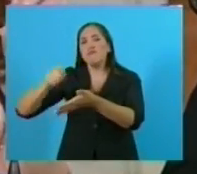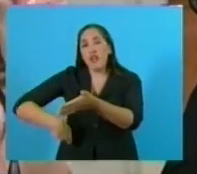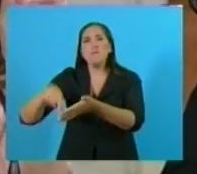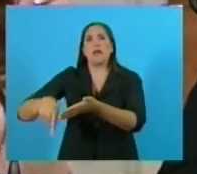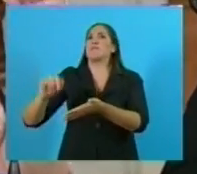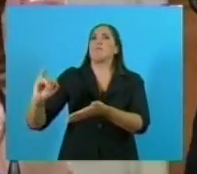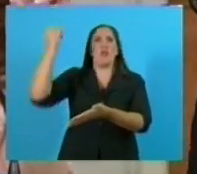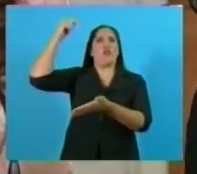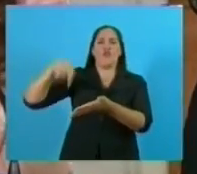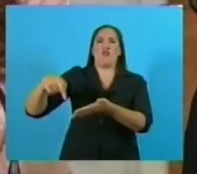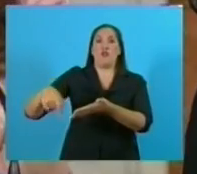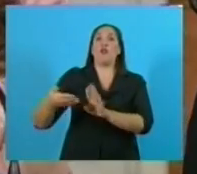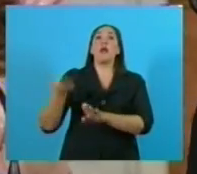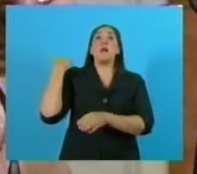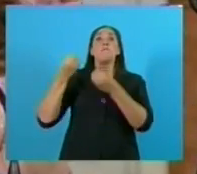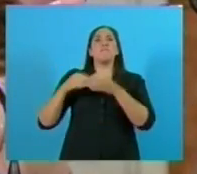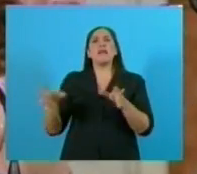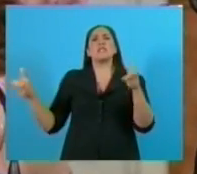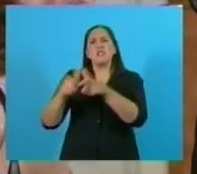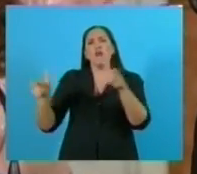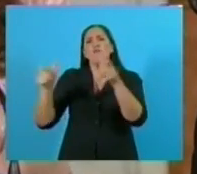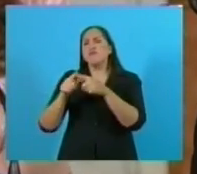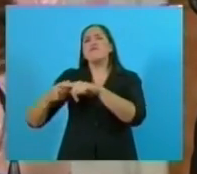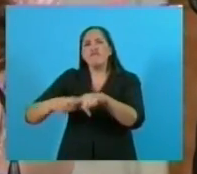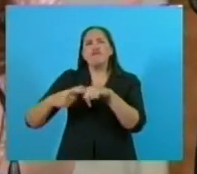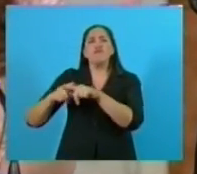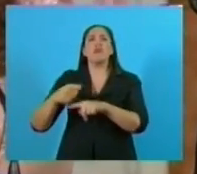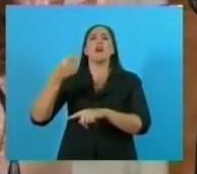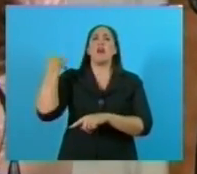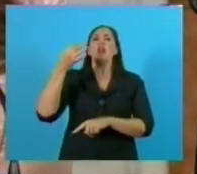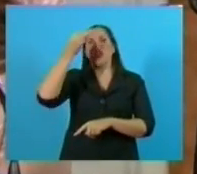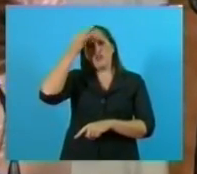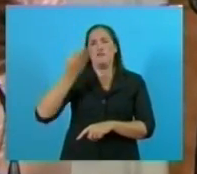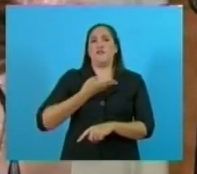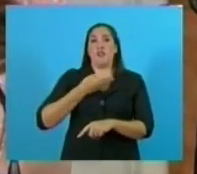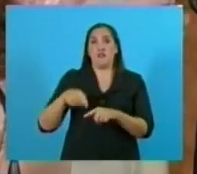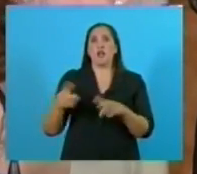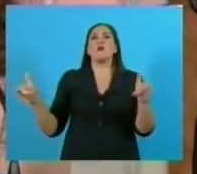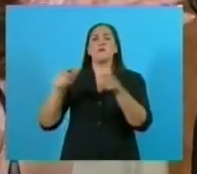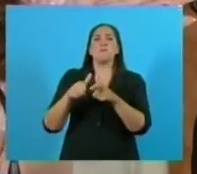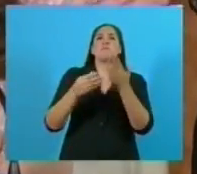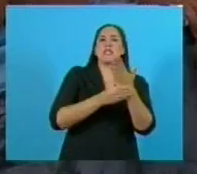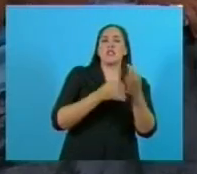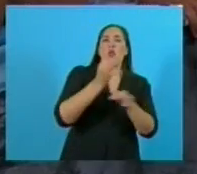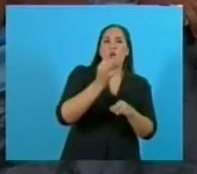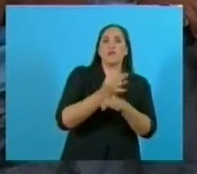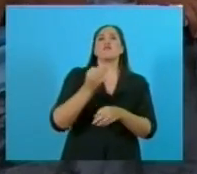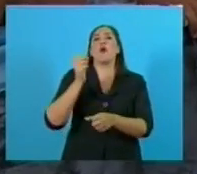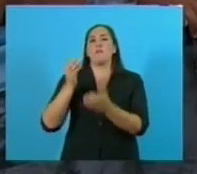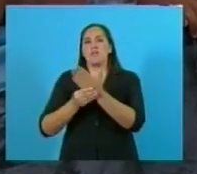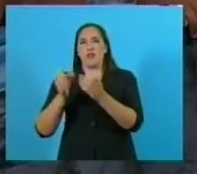el día 12 de febrero entre el Ministerio, como corresponde, de educación, de trabajo y de economía